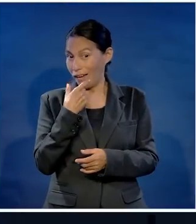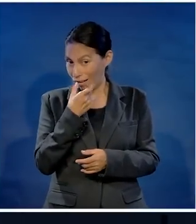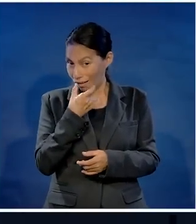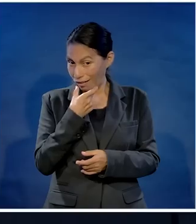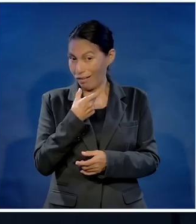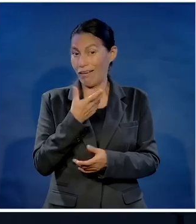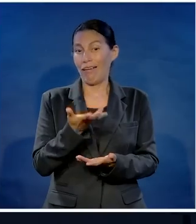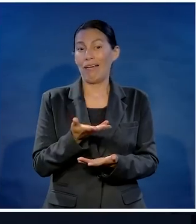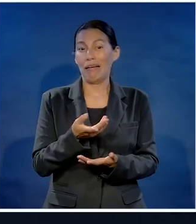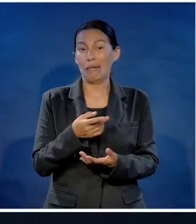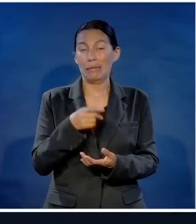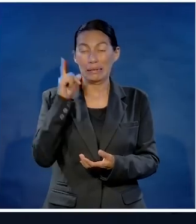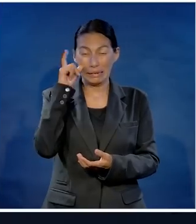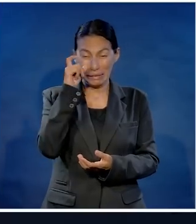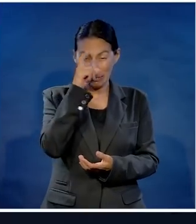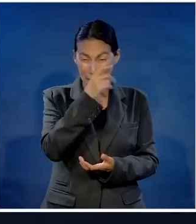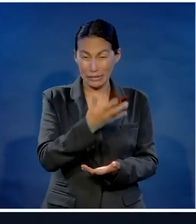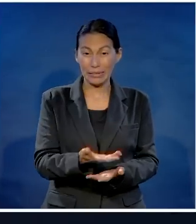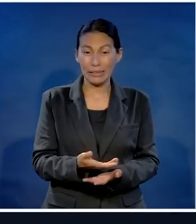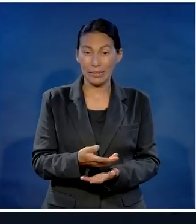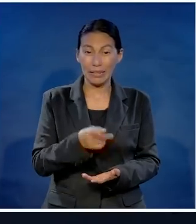si usted se ríe porque no le pasó